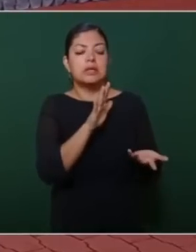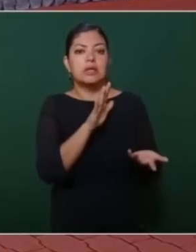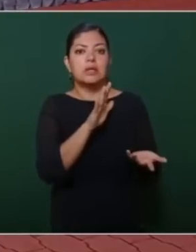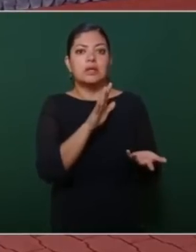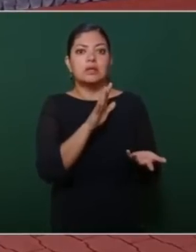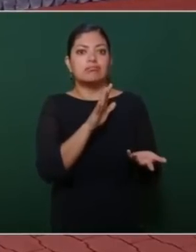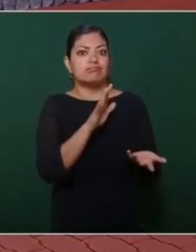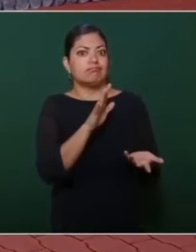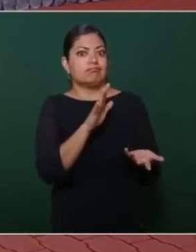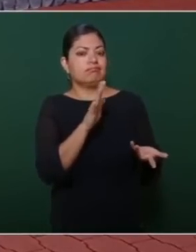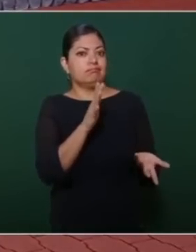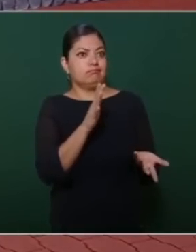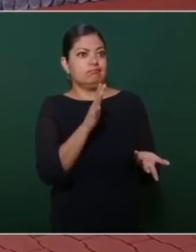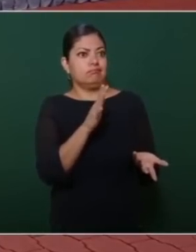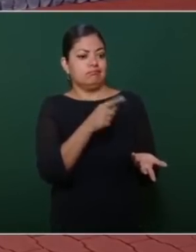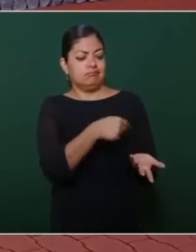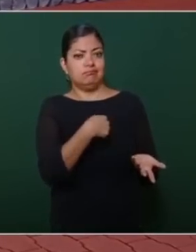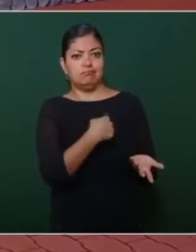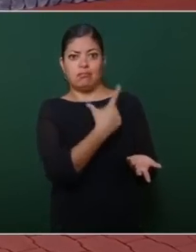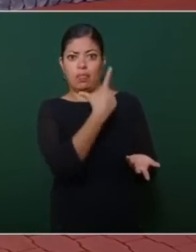un hecho discriminatorio